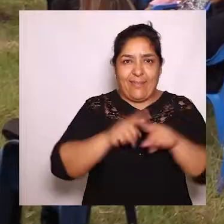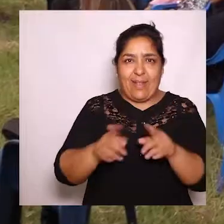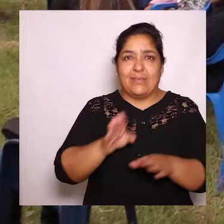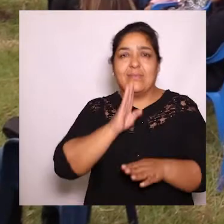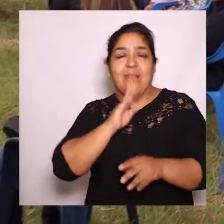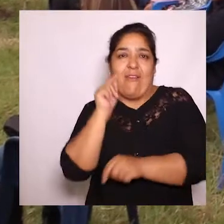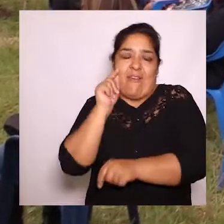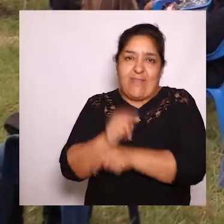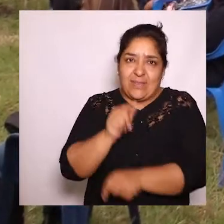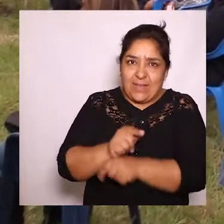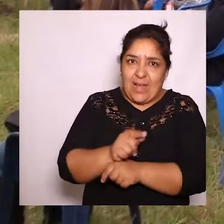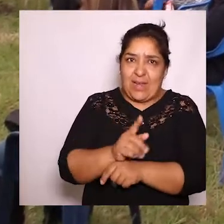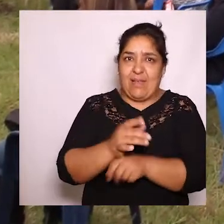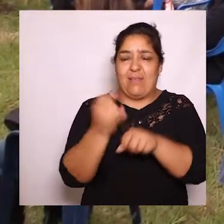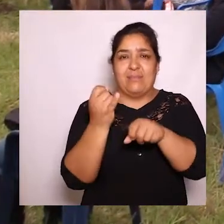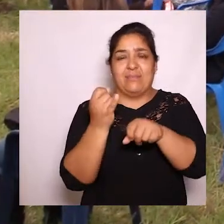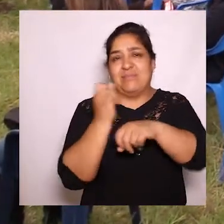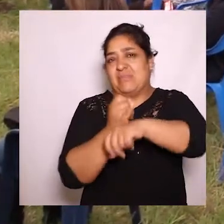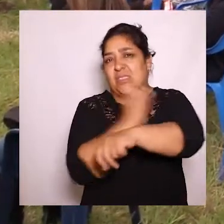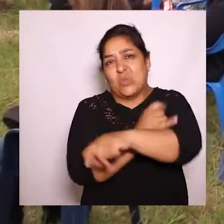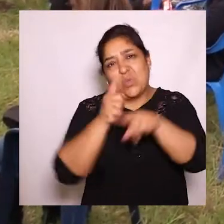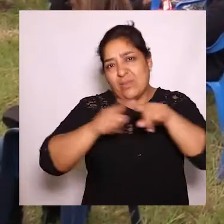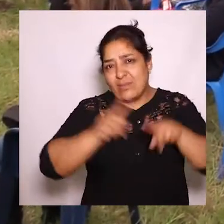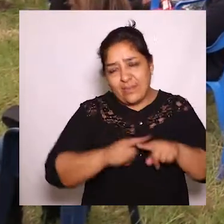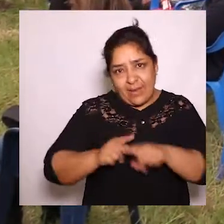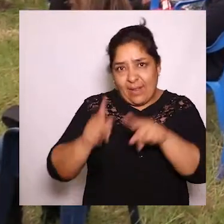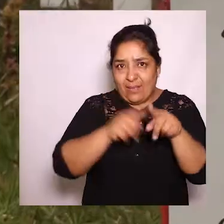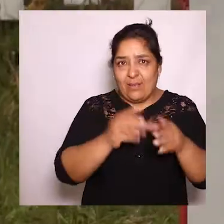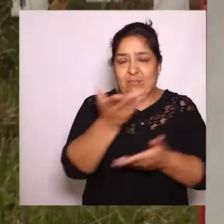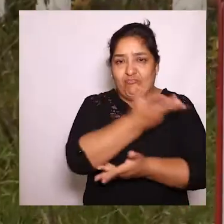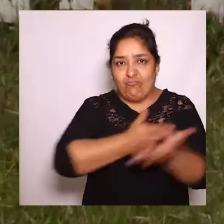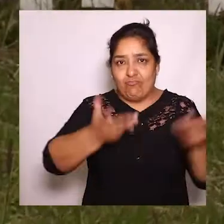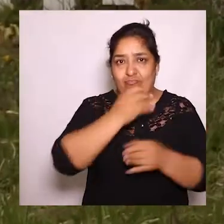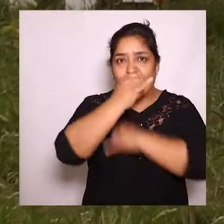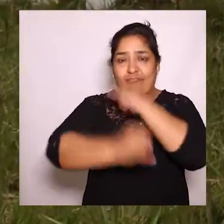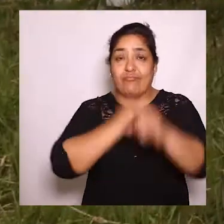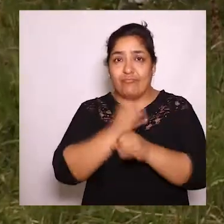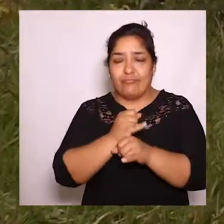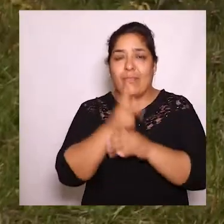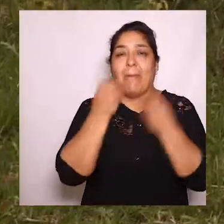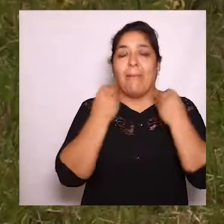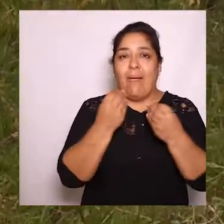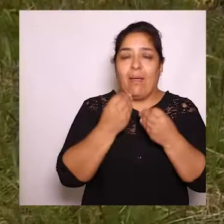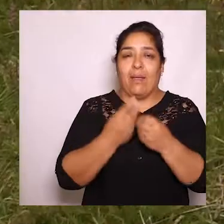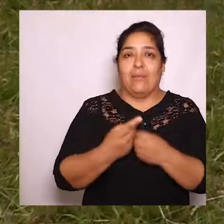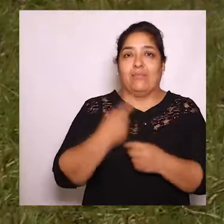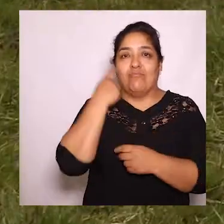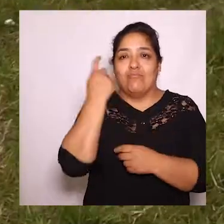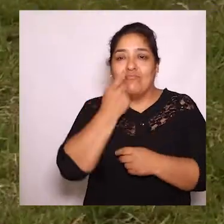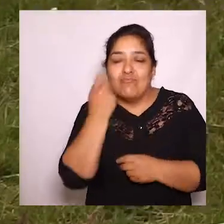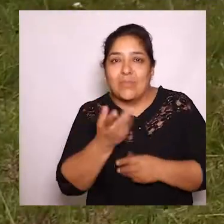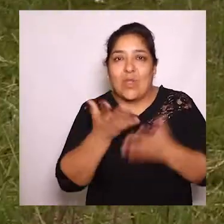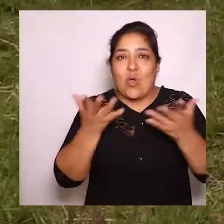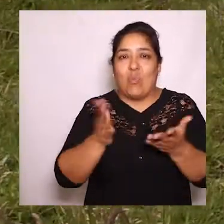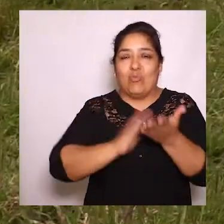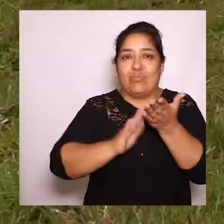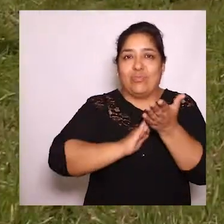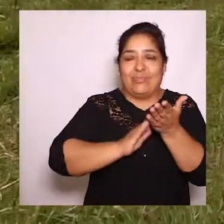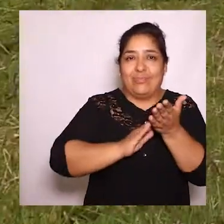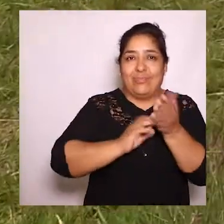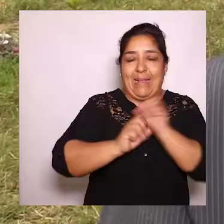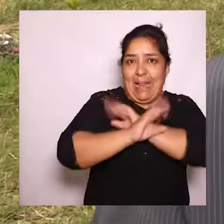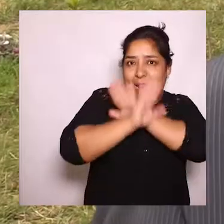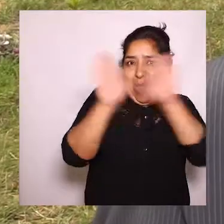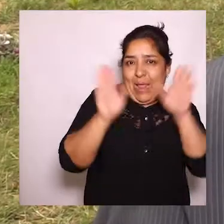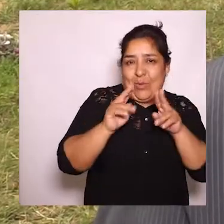acciones junto con fiscalía, junto con diferentes instituciones de cooperación internacional también para adelantar todas las labores que nos permitan